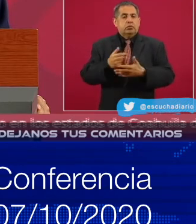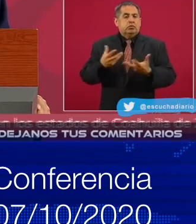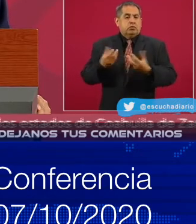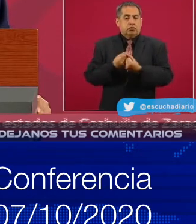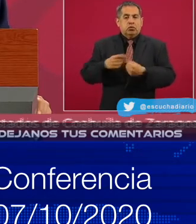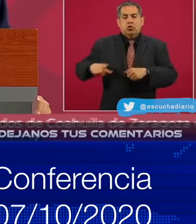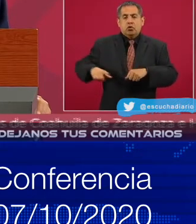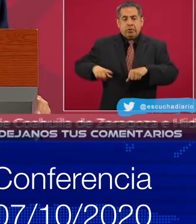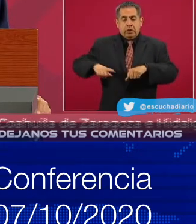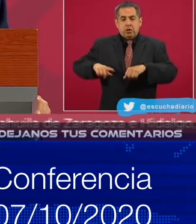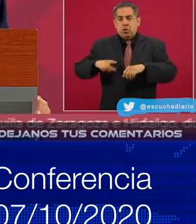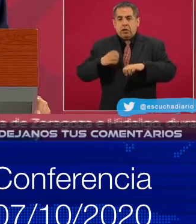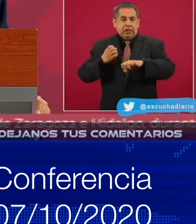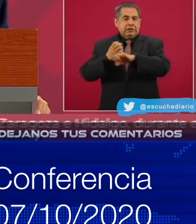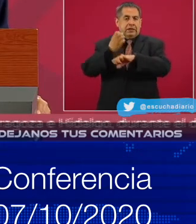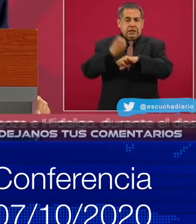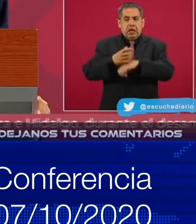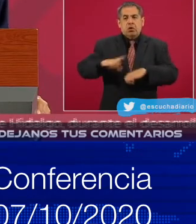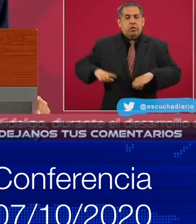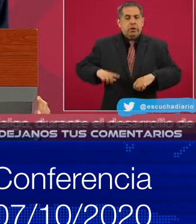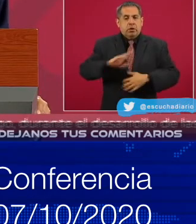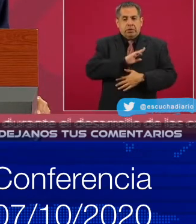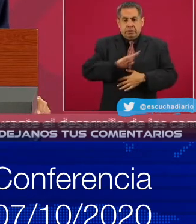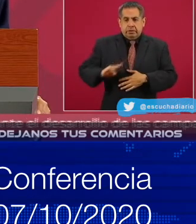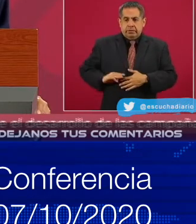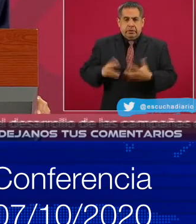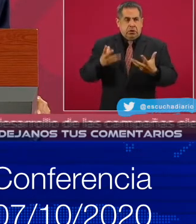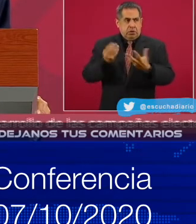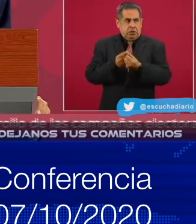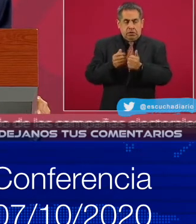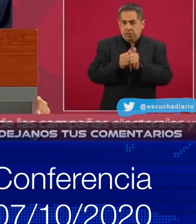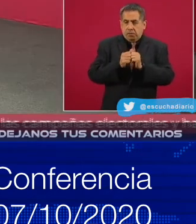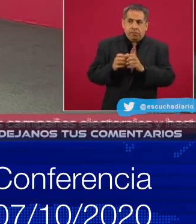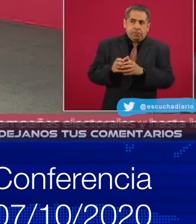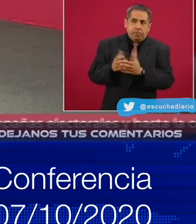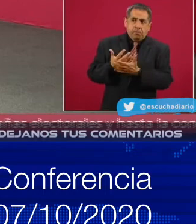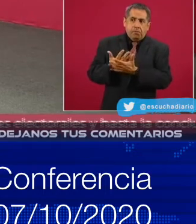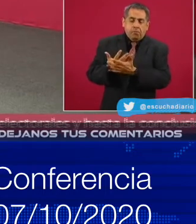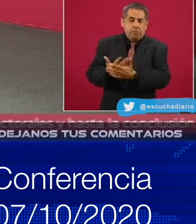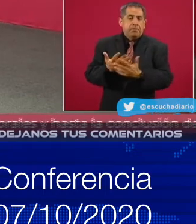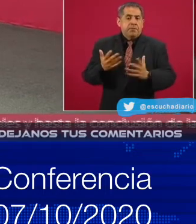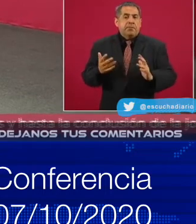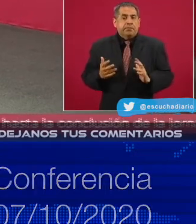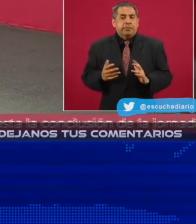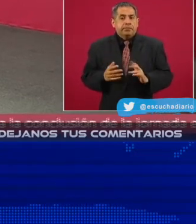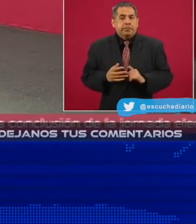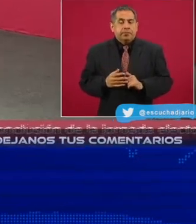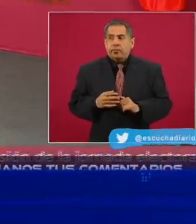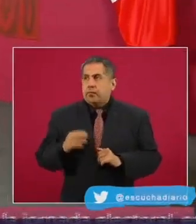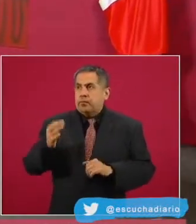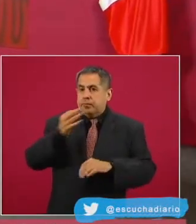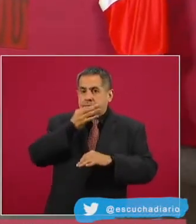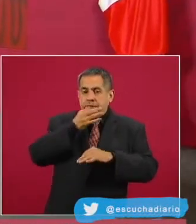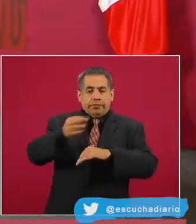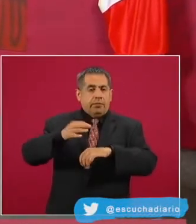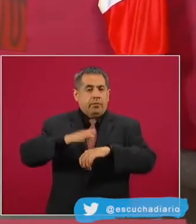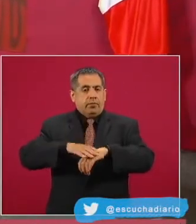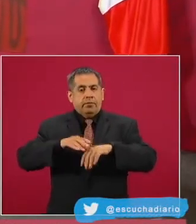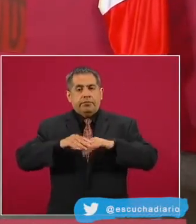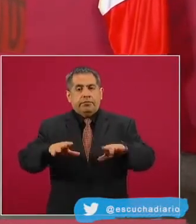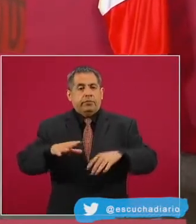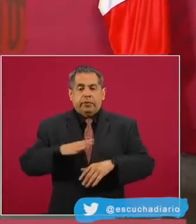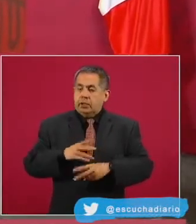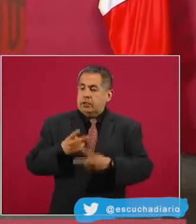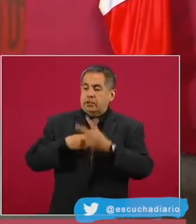estado, con los gobiernos municipales y vamos a informarles. El día de